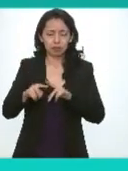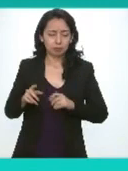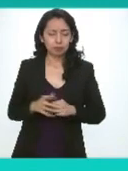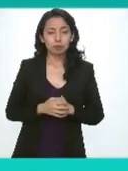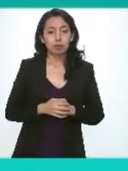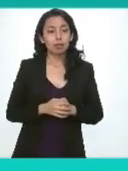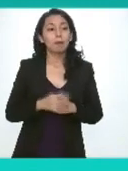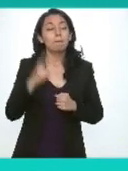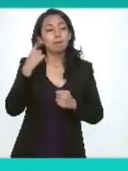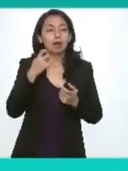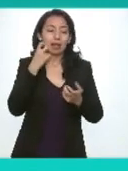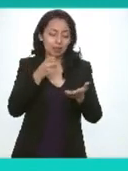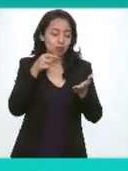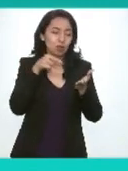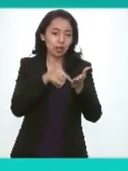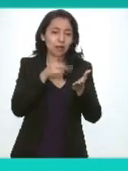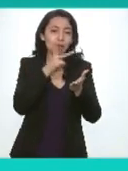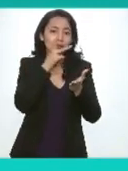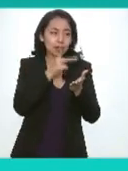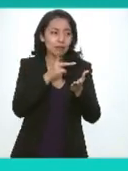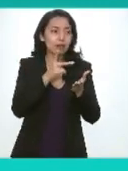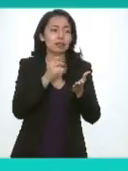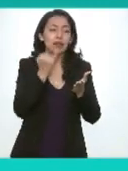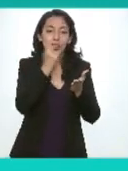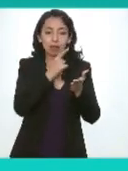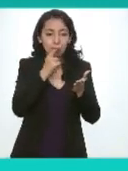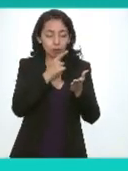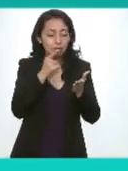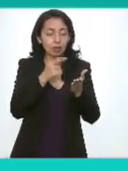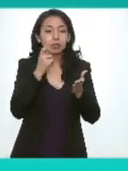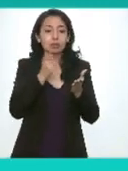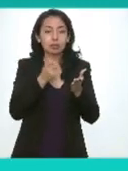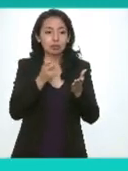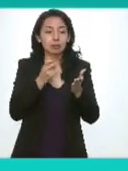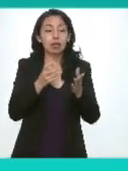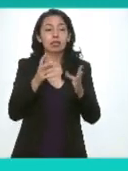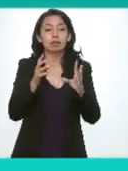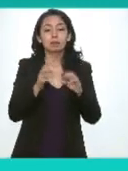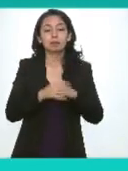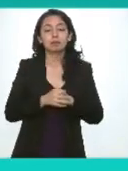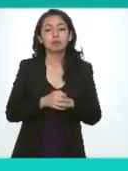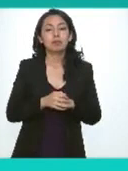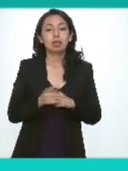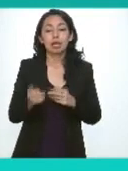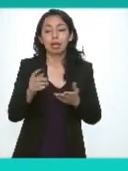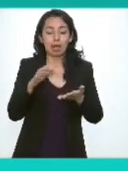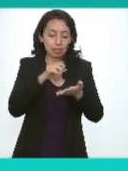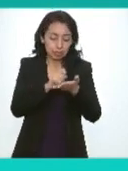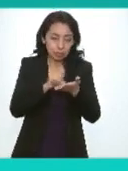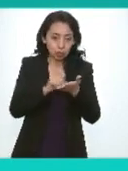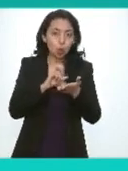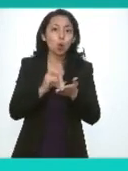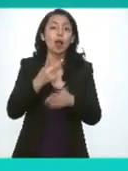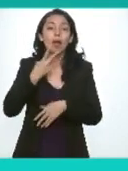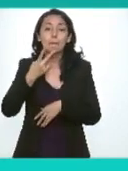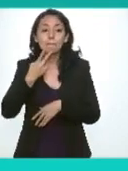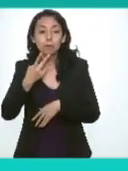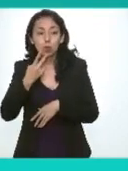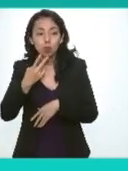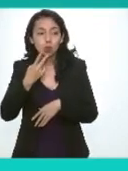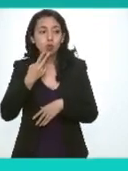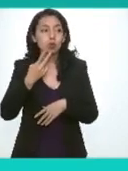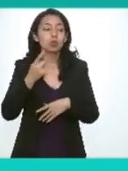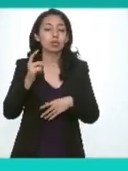que el lenguaje incluyente que se entiende como esta expresión verbal o escrita que utiliza un vocabulario